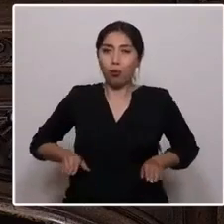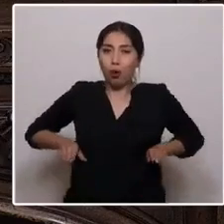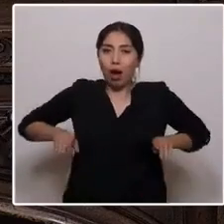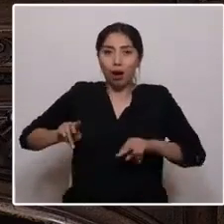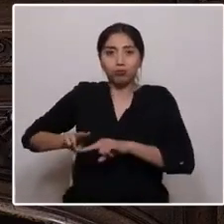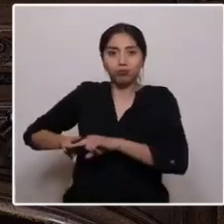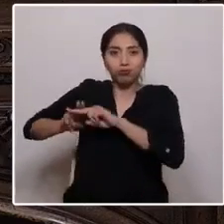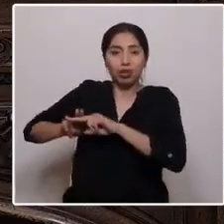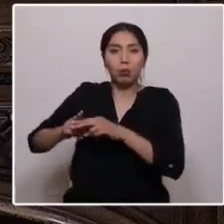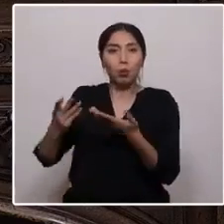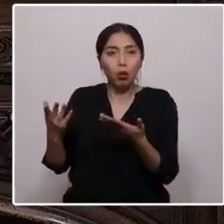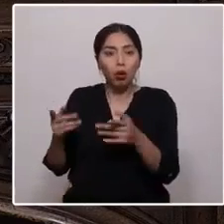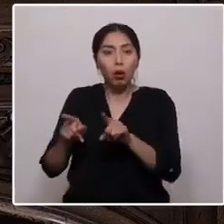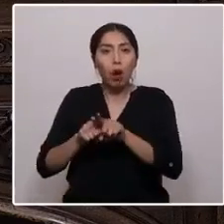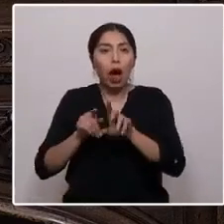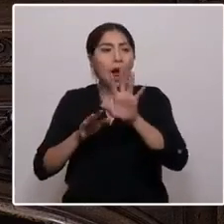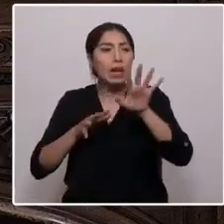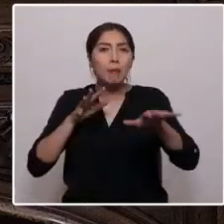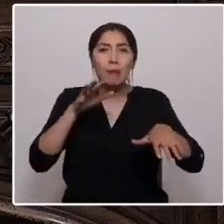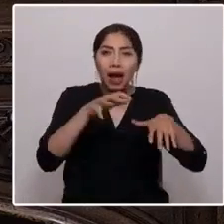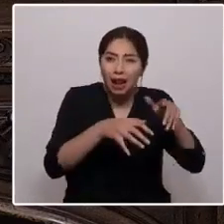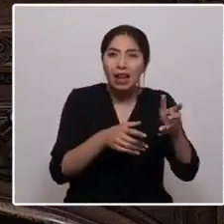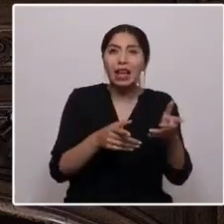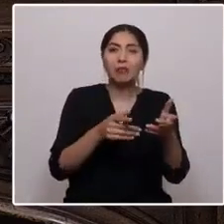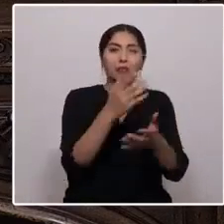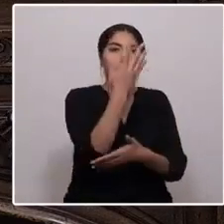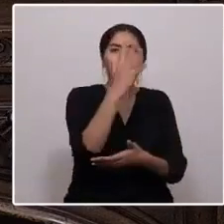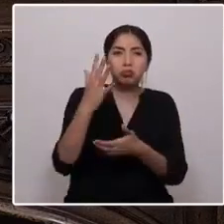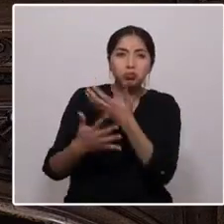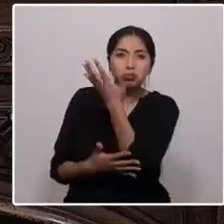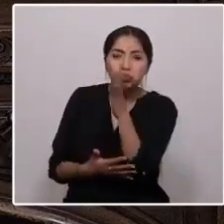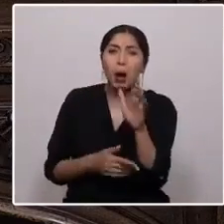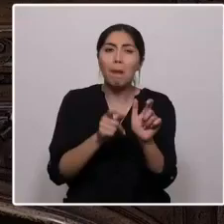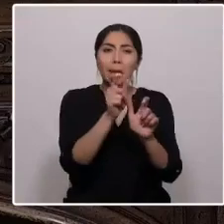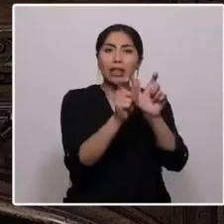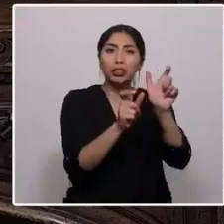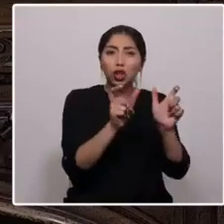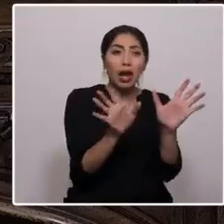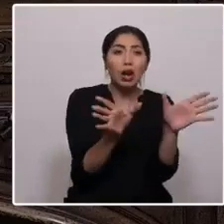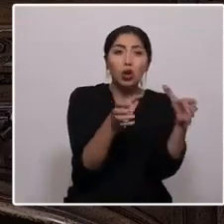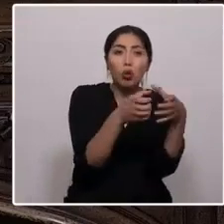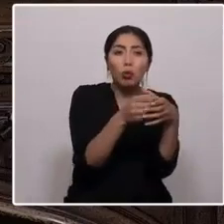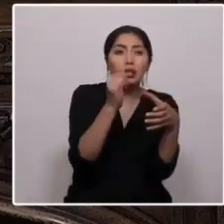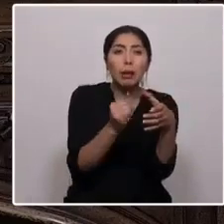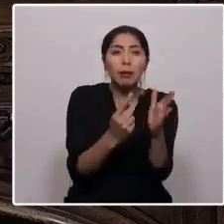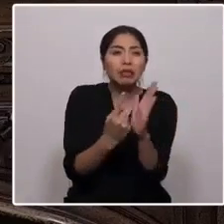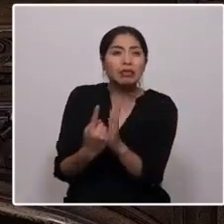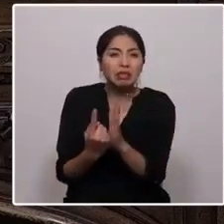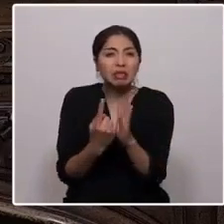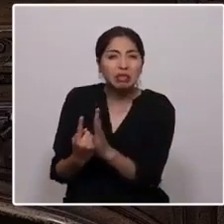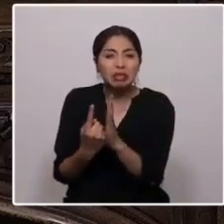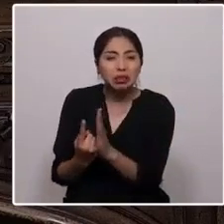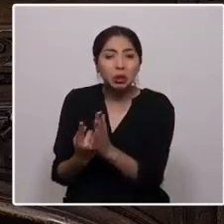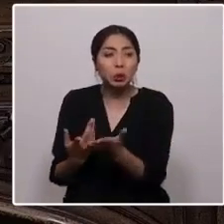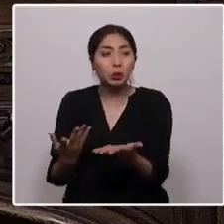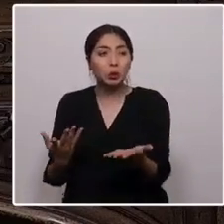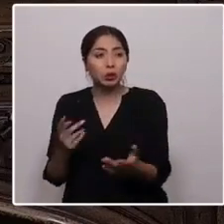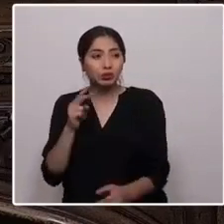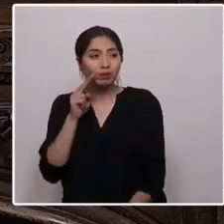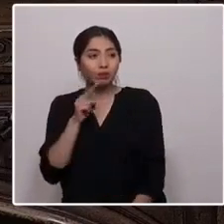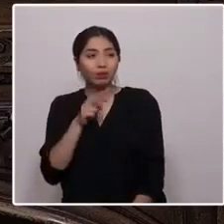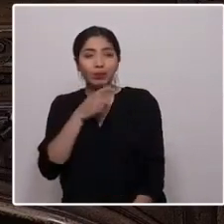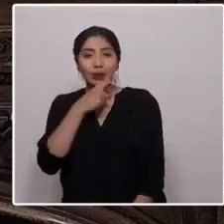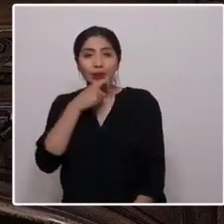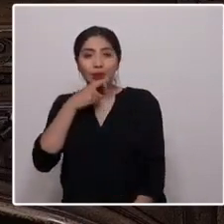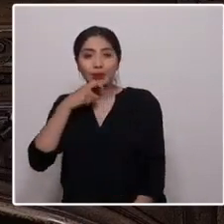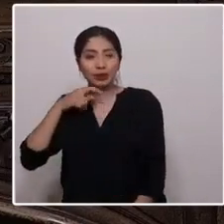ecosistemas y personas que el grupo históricamente excluido han conformado a la sequedad del desierto, que trajo el